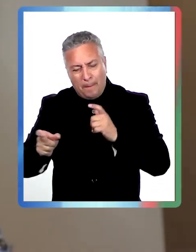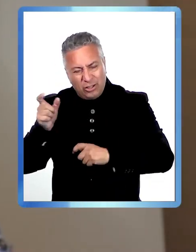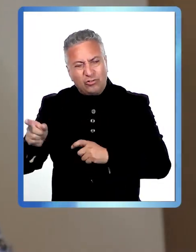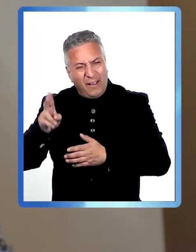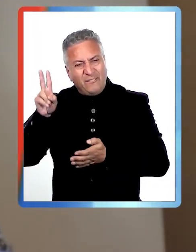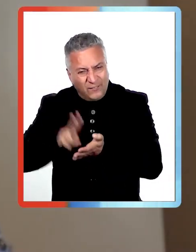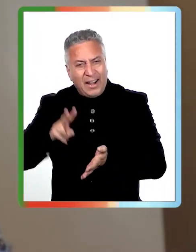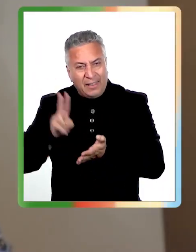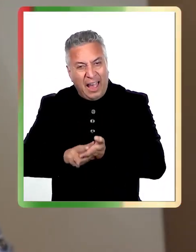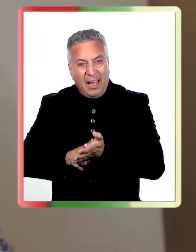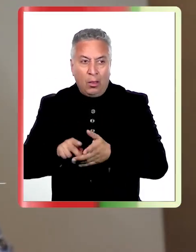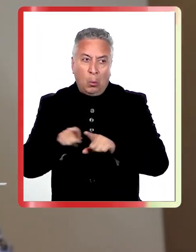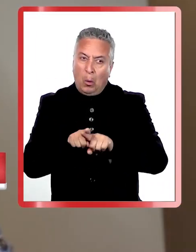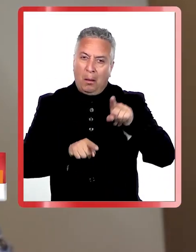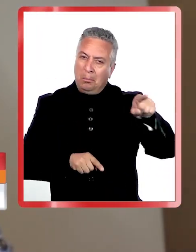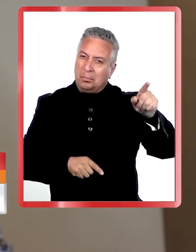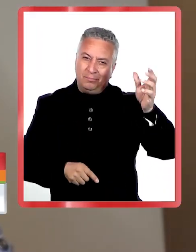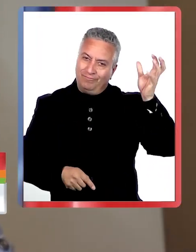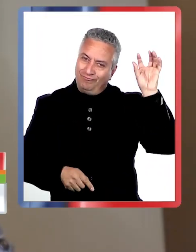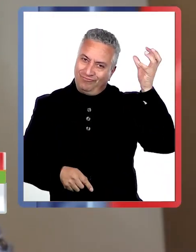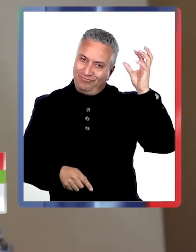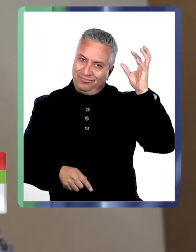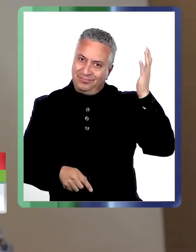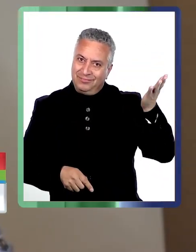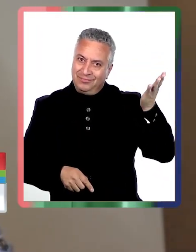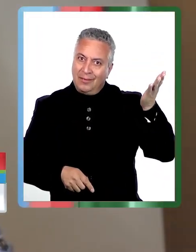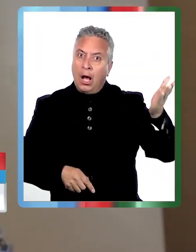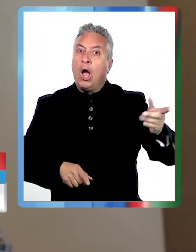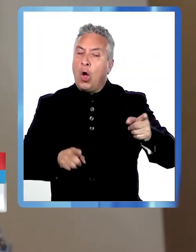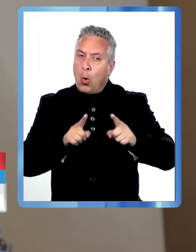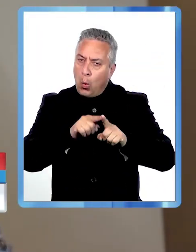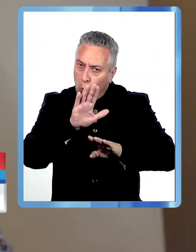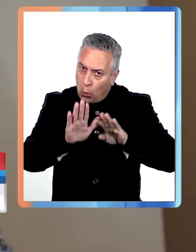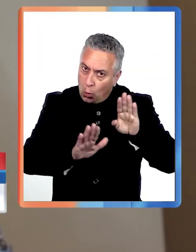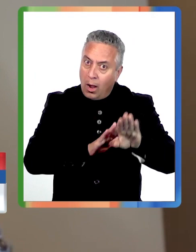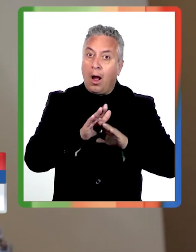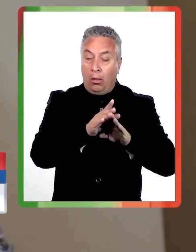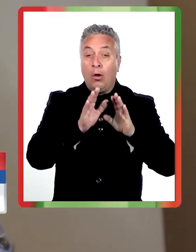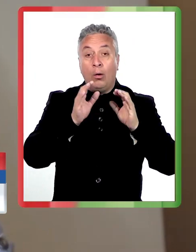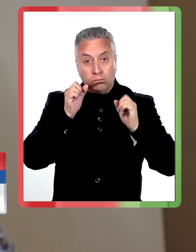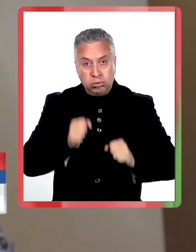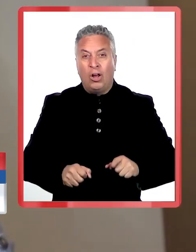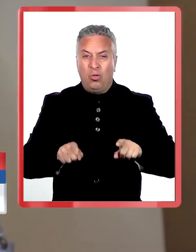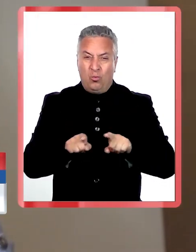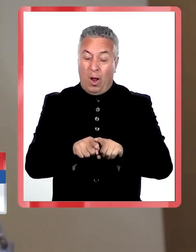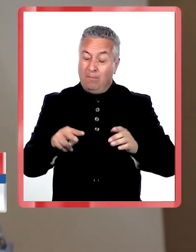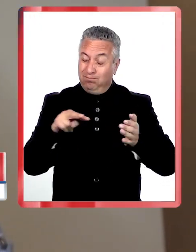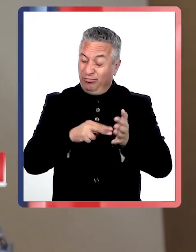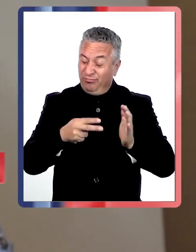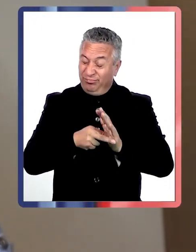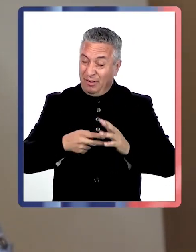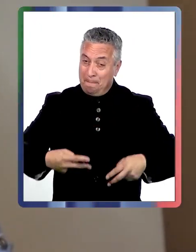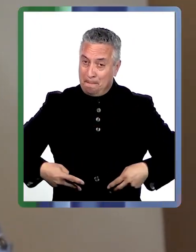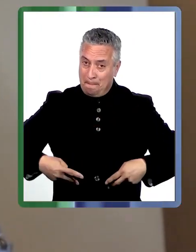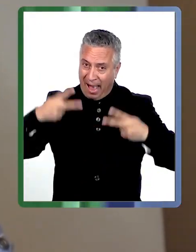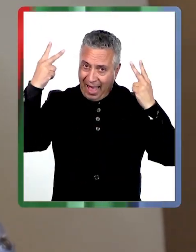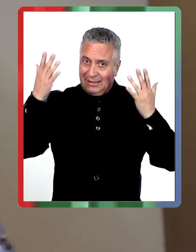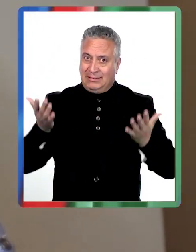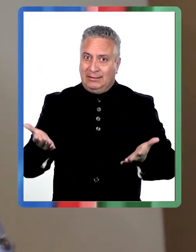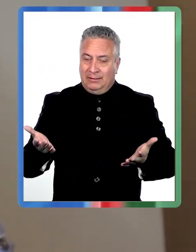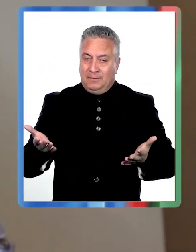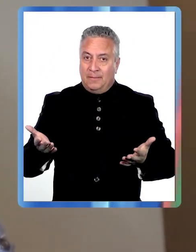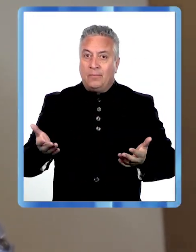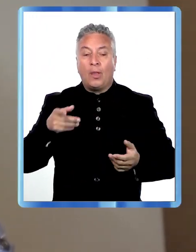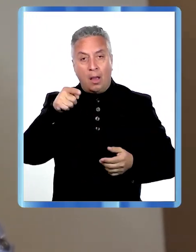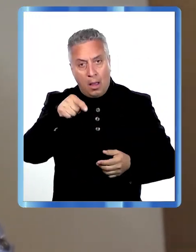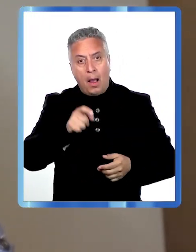harto cuidado con lo que vayan a decidir hacer, porque se pueden meter en un tremendo problema. Acá la gente pide lo que